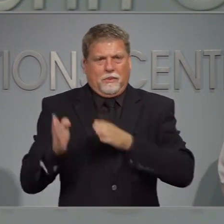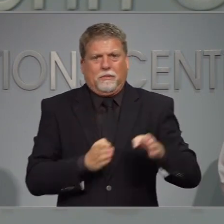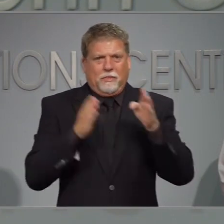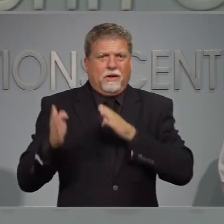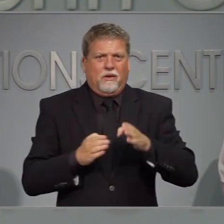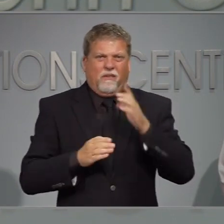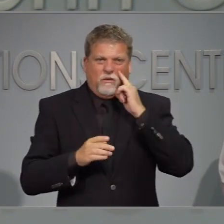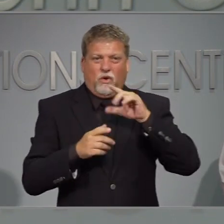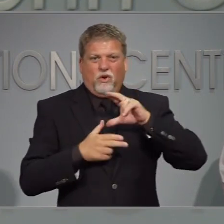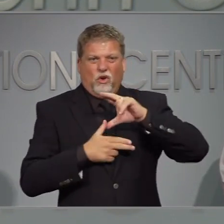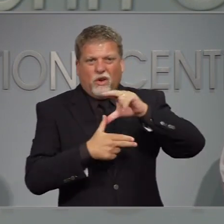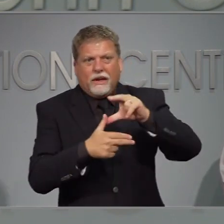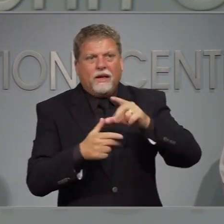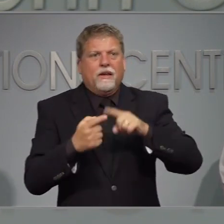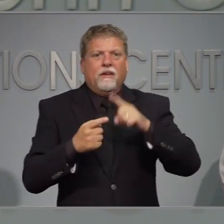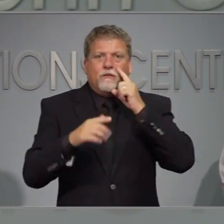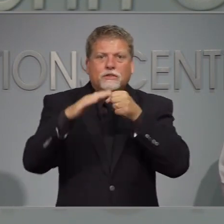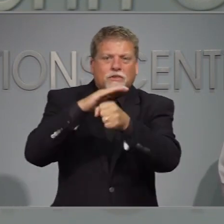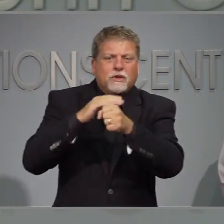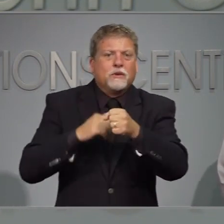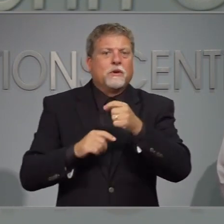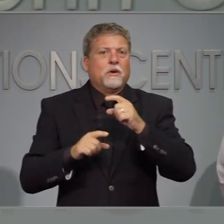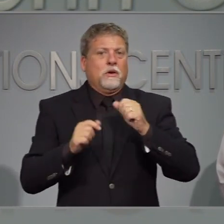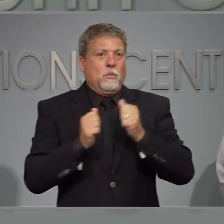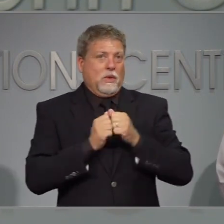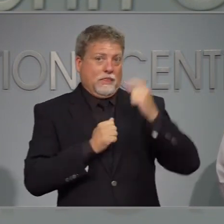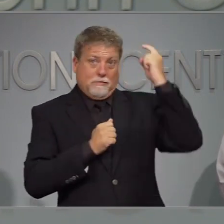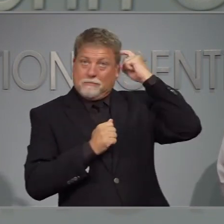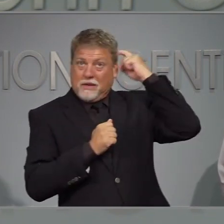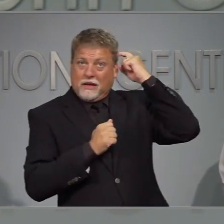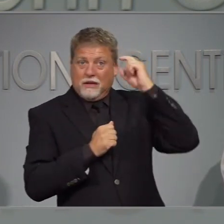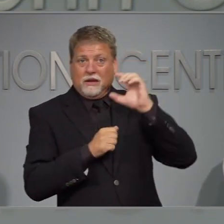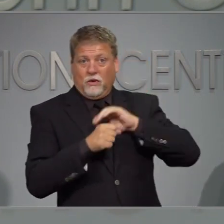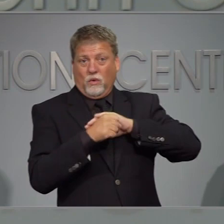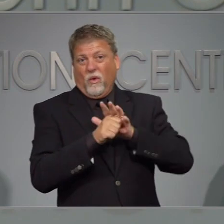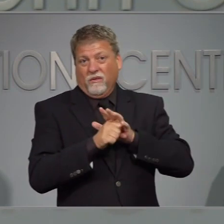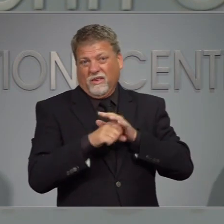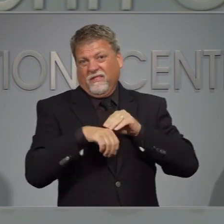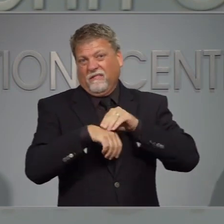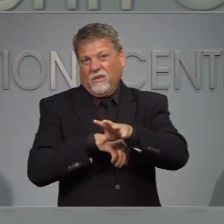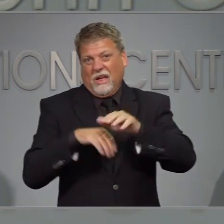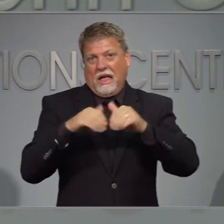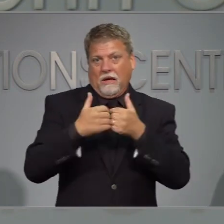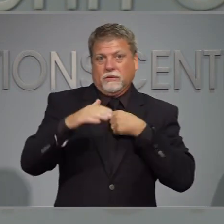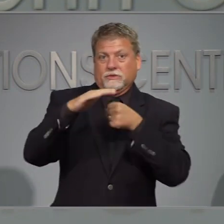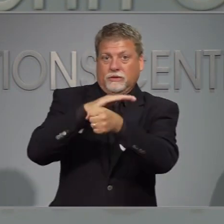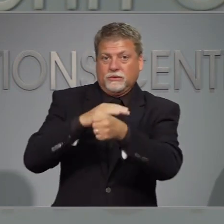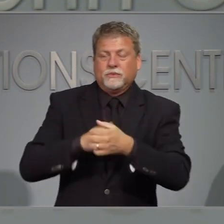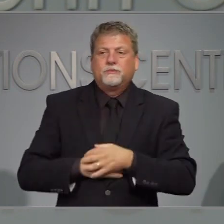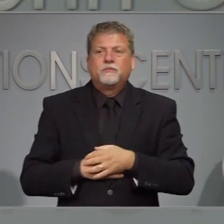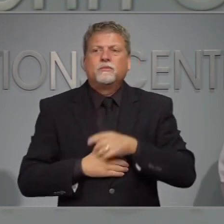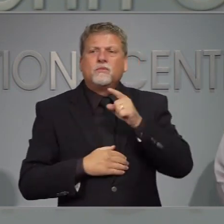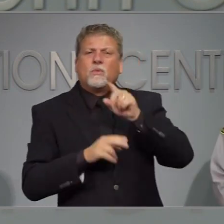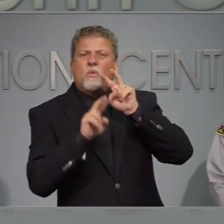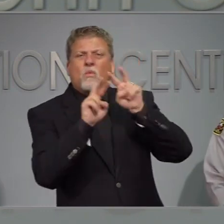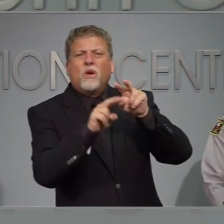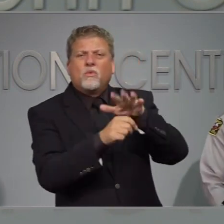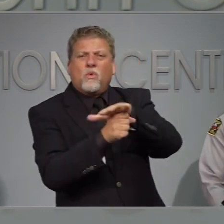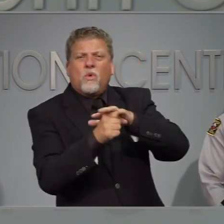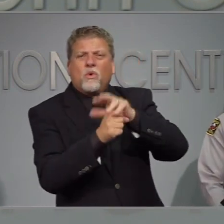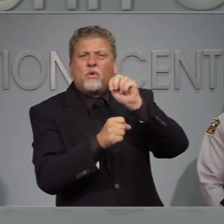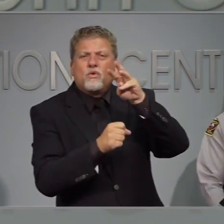la pandemia COVID-19, como siempre, debe de seguir el portal del gobierno de su contado